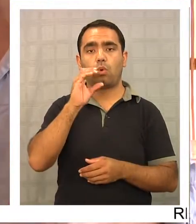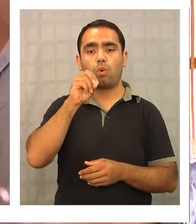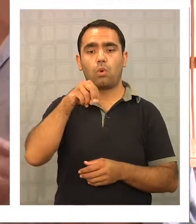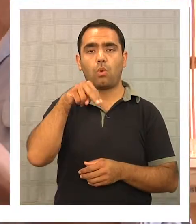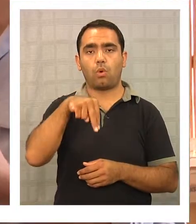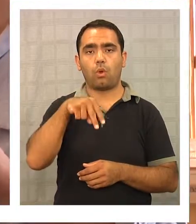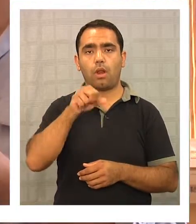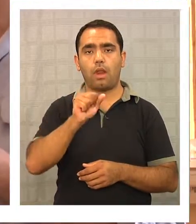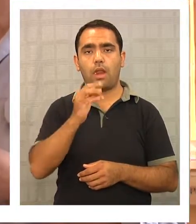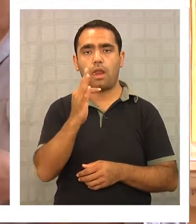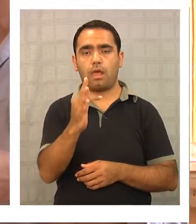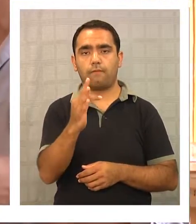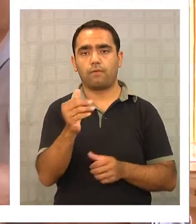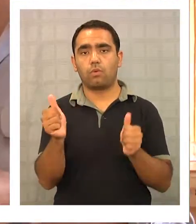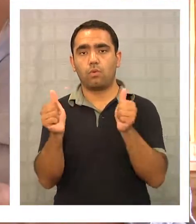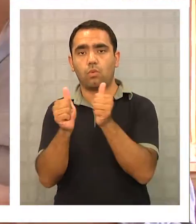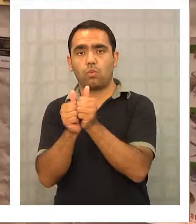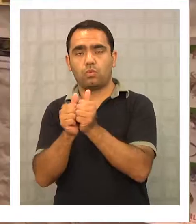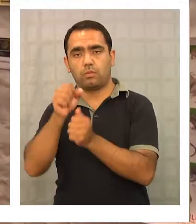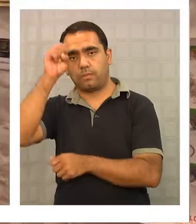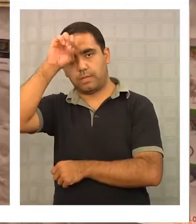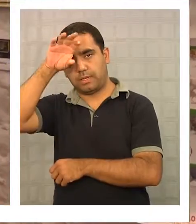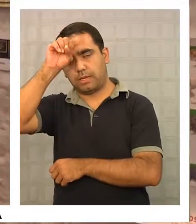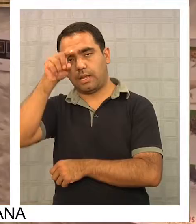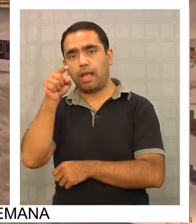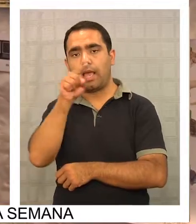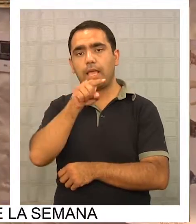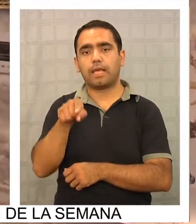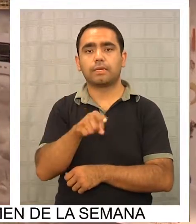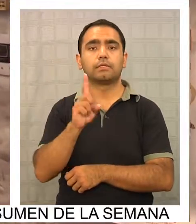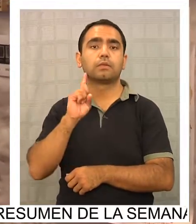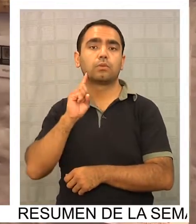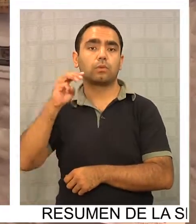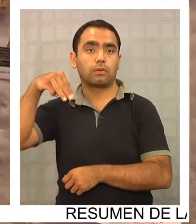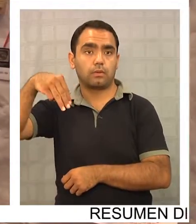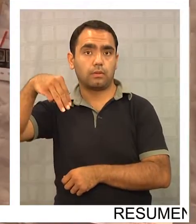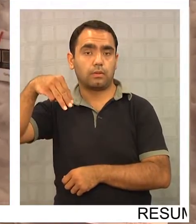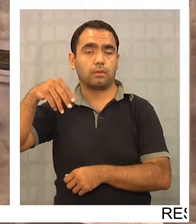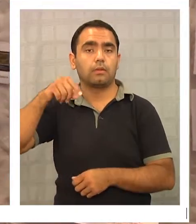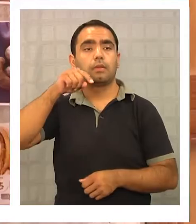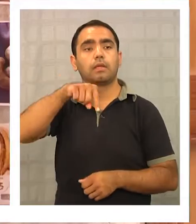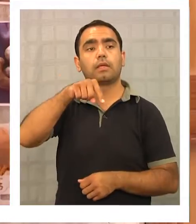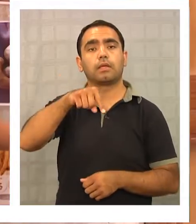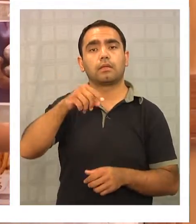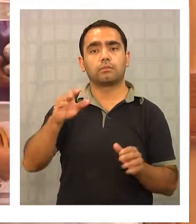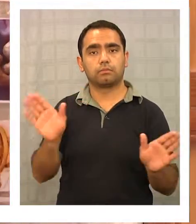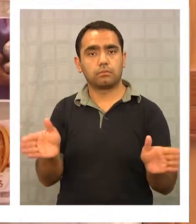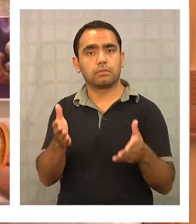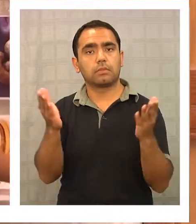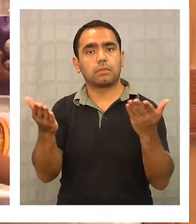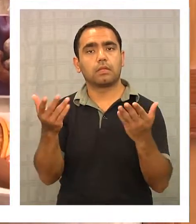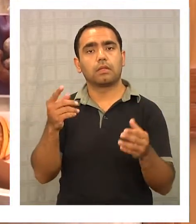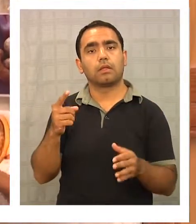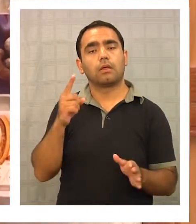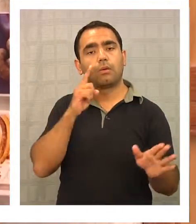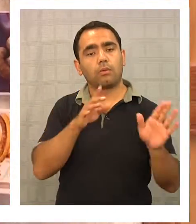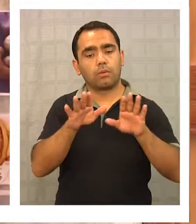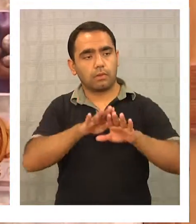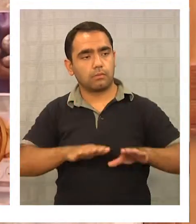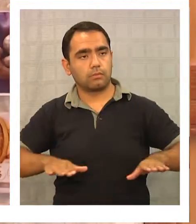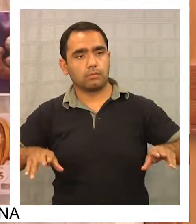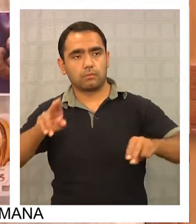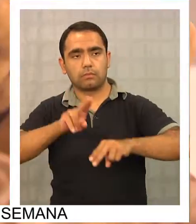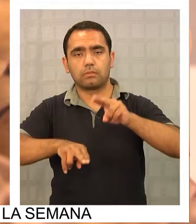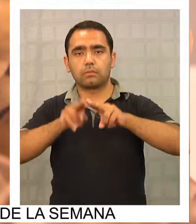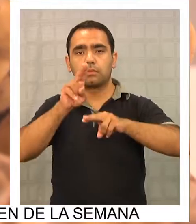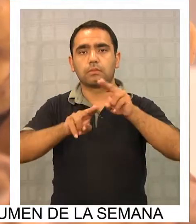en conjunto con la minera SQM, levantaron el Centro de Educación Ambiental Pampa del Tamarugal, lugar